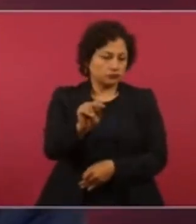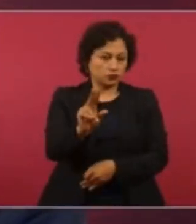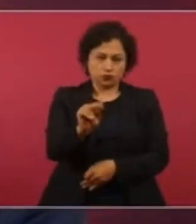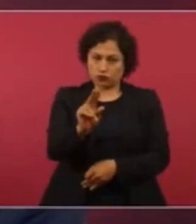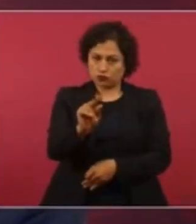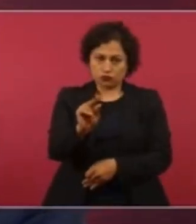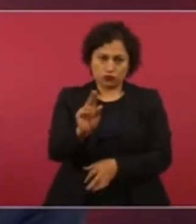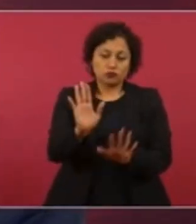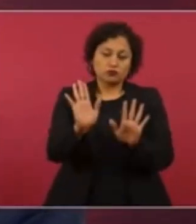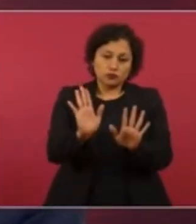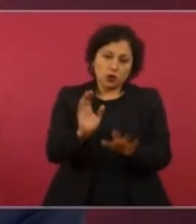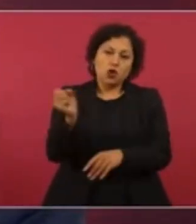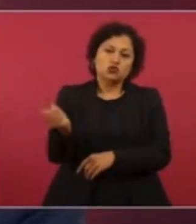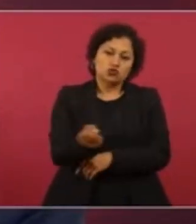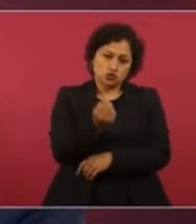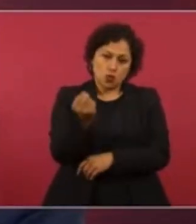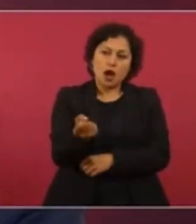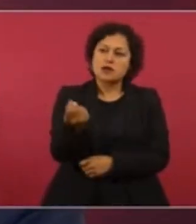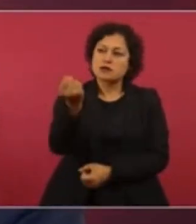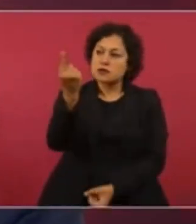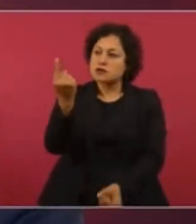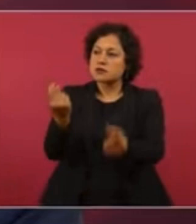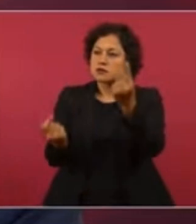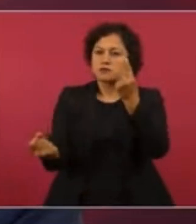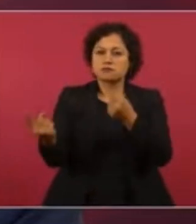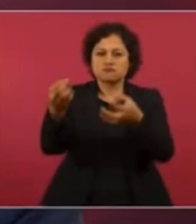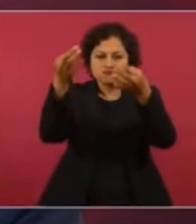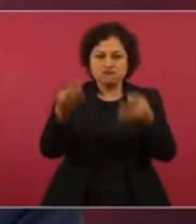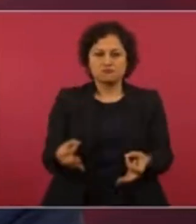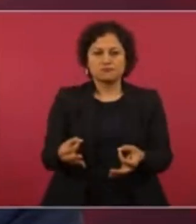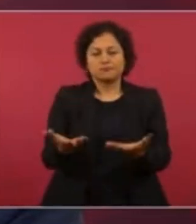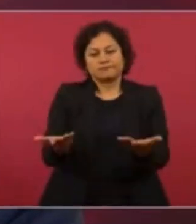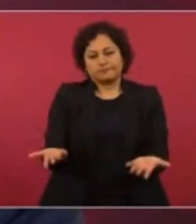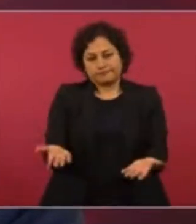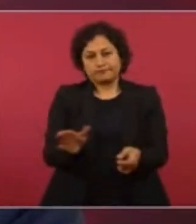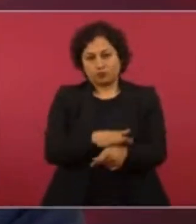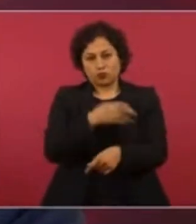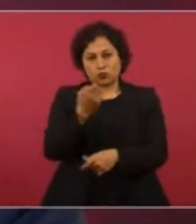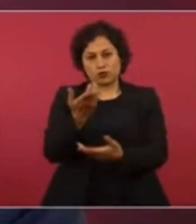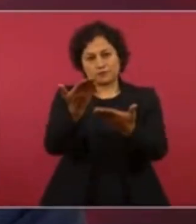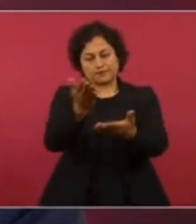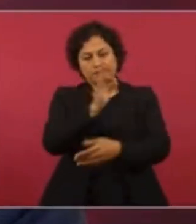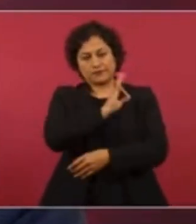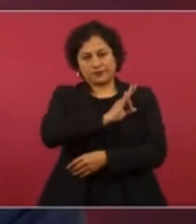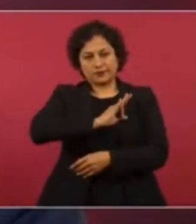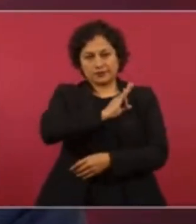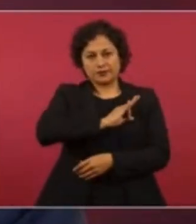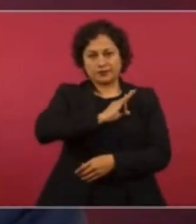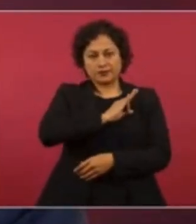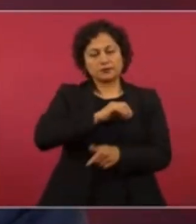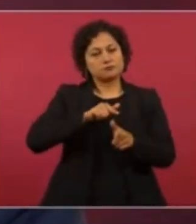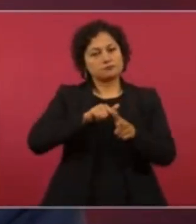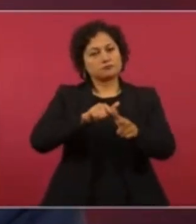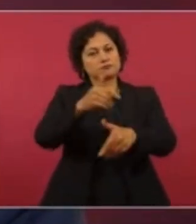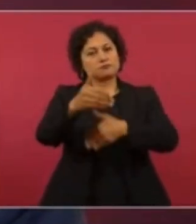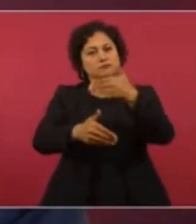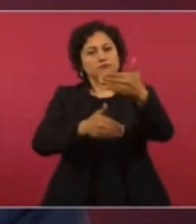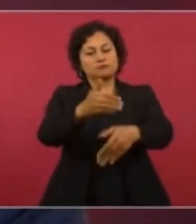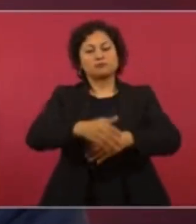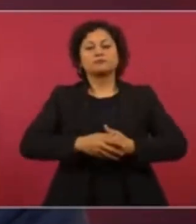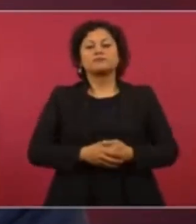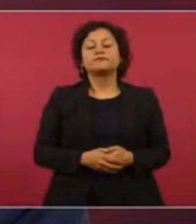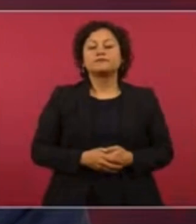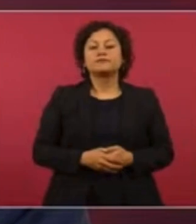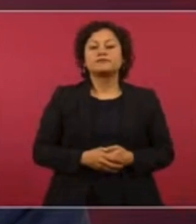excepciones. Entonces, felicidades y vamos a seguir adelante. En el caso